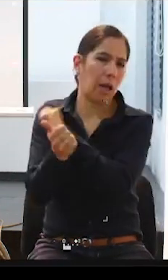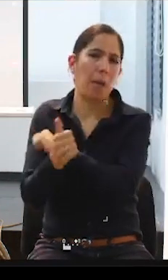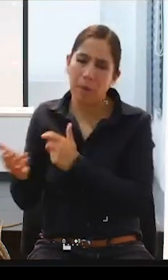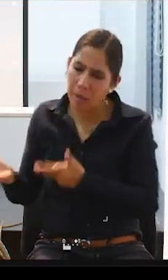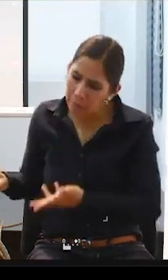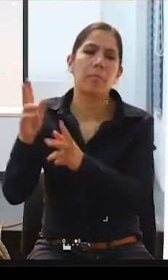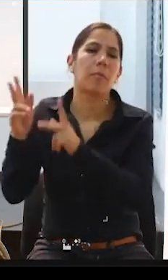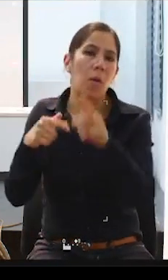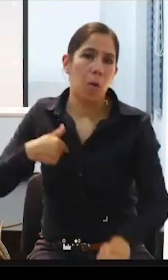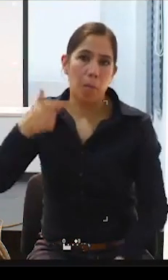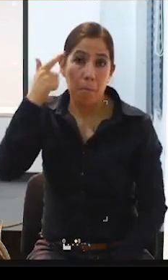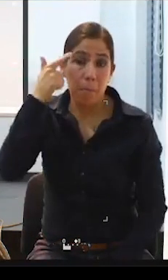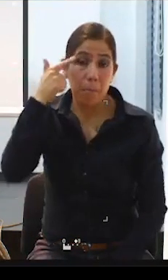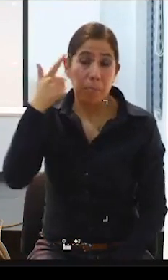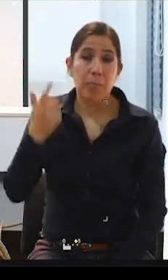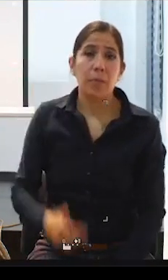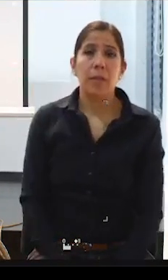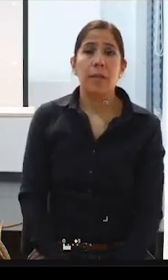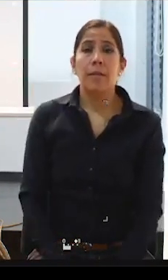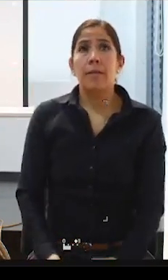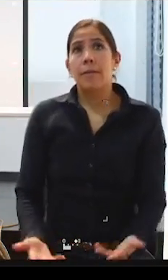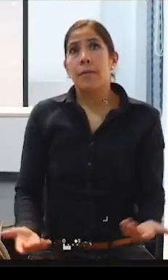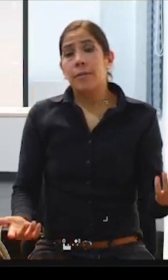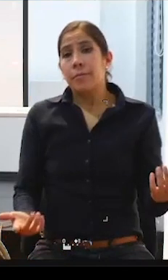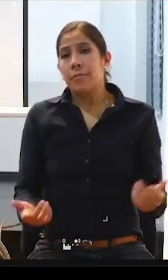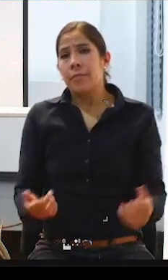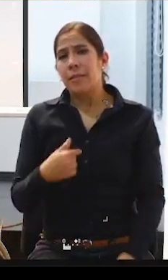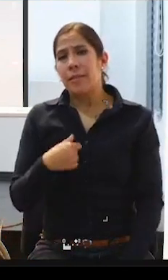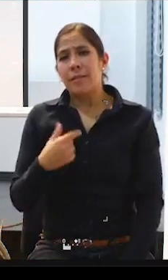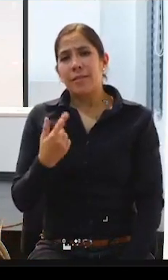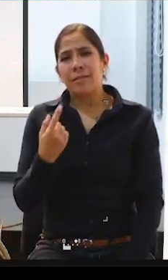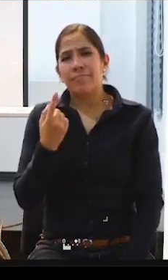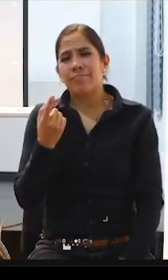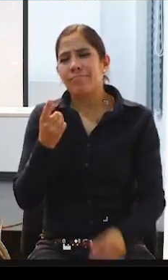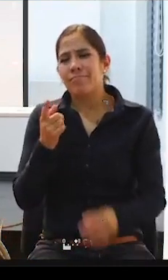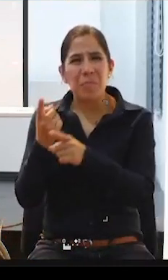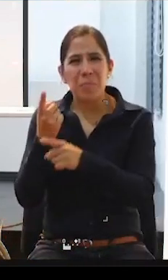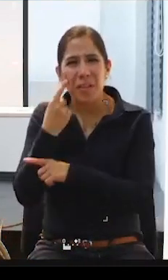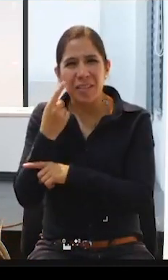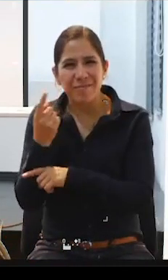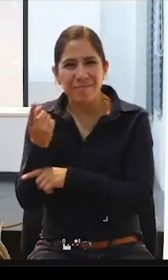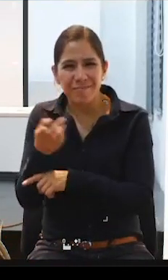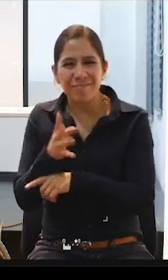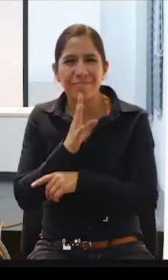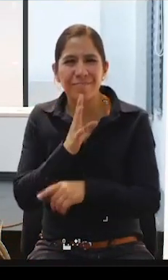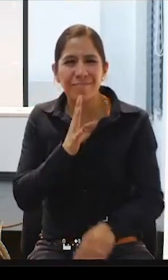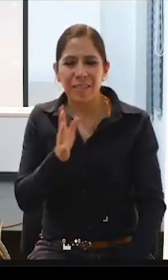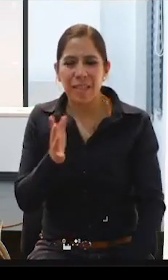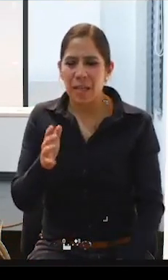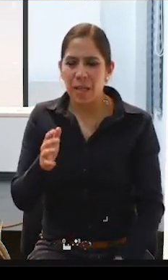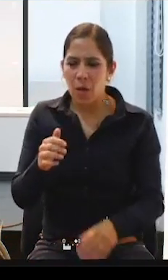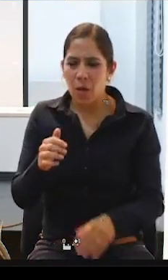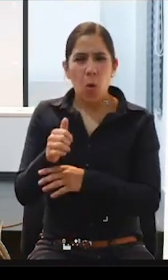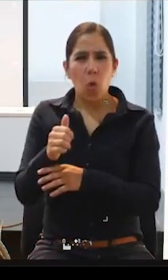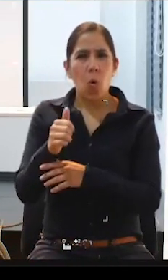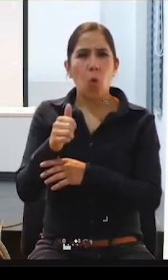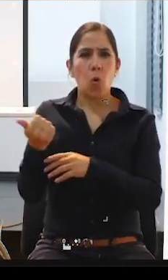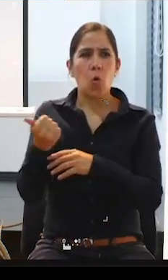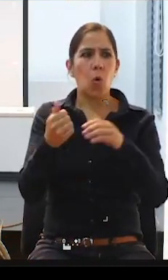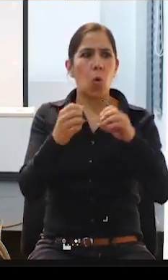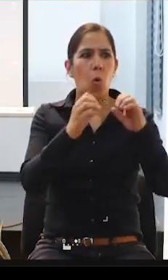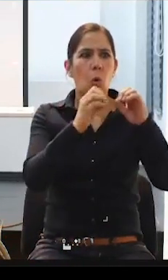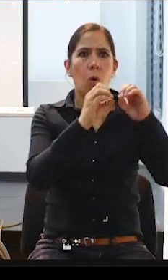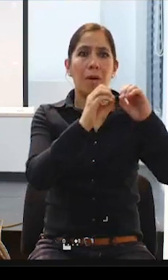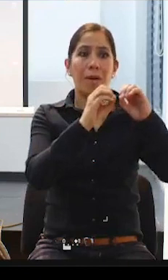es un poco y no sé si es lo mismo, pero es un poco lo mismo, lo que ha pasado con las residencias de personas mayores.